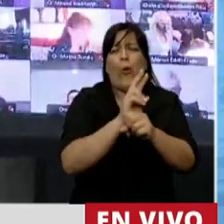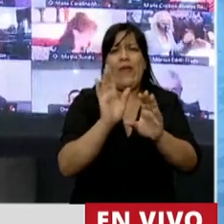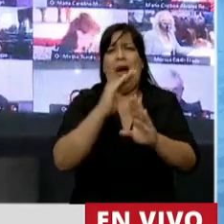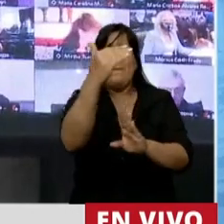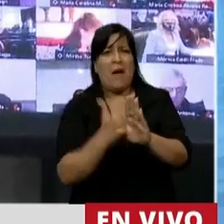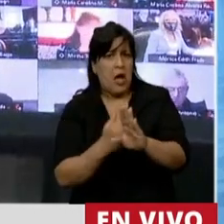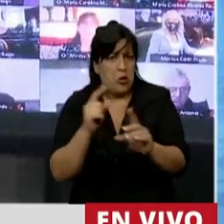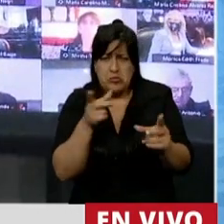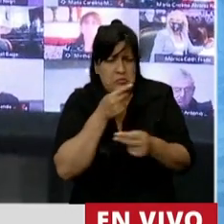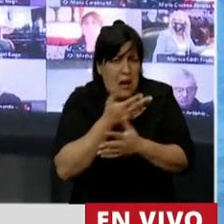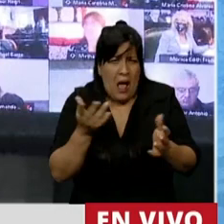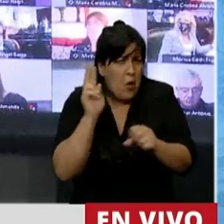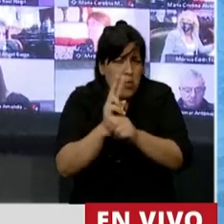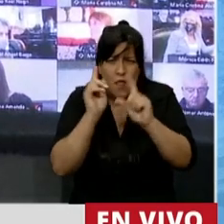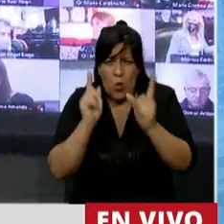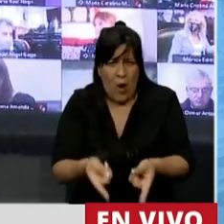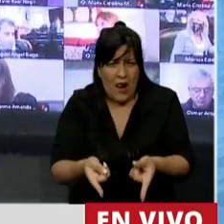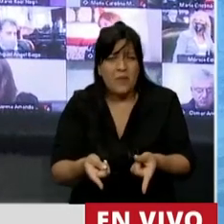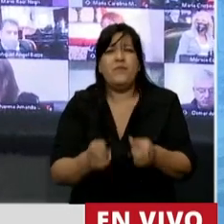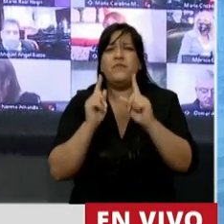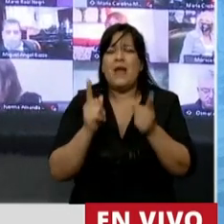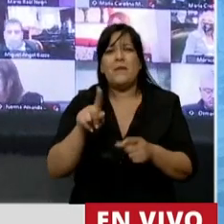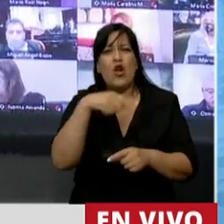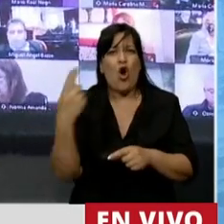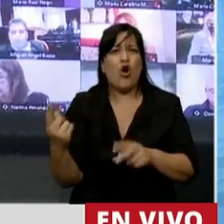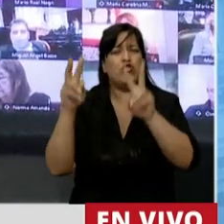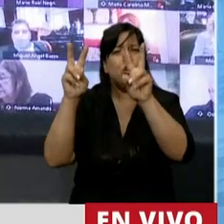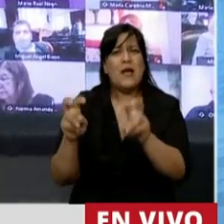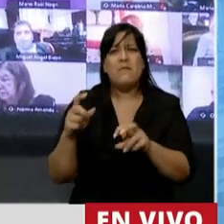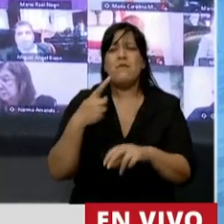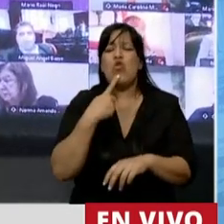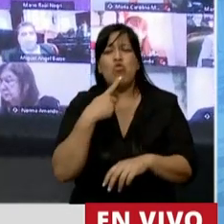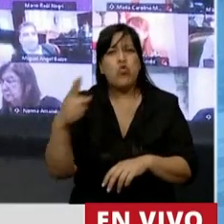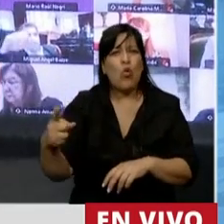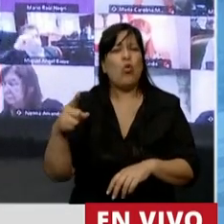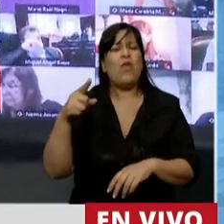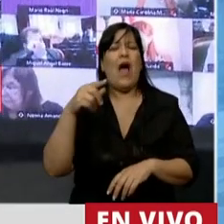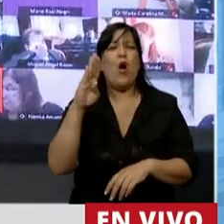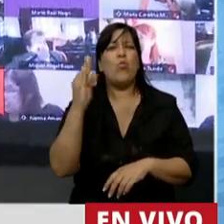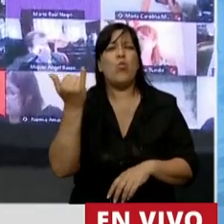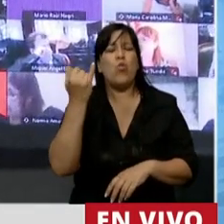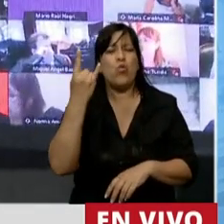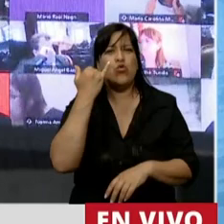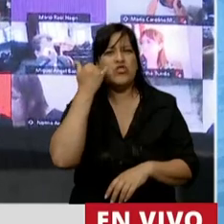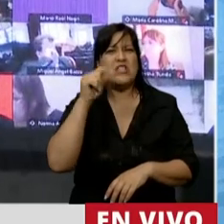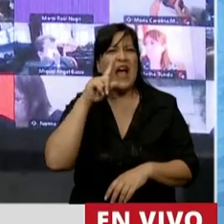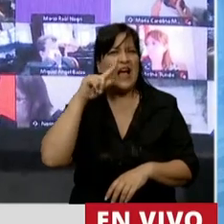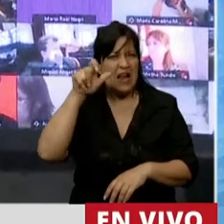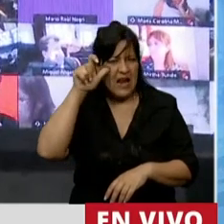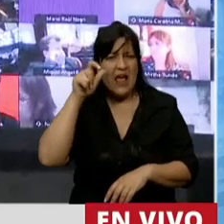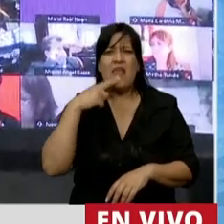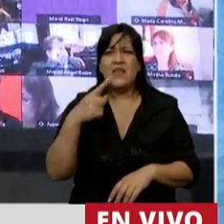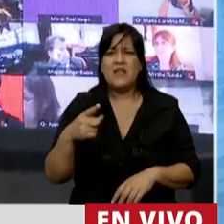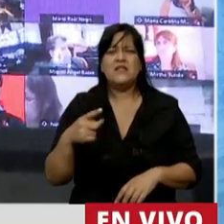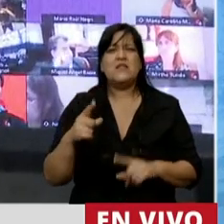Y la otra cuestión que está referida a una inquietud que tuvo el diputado Bouchayle está contemplado y de hecho